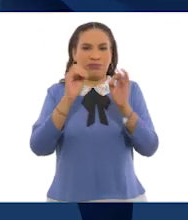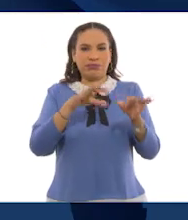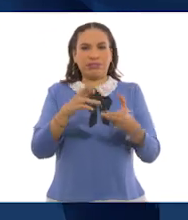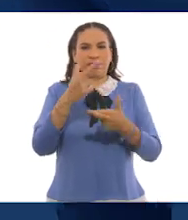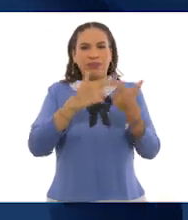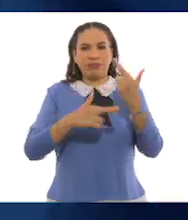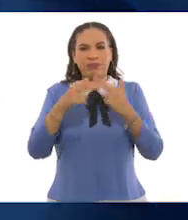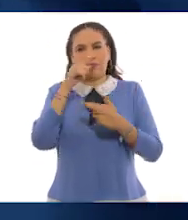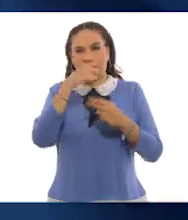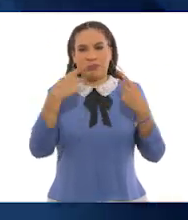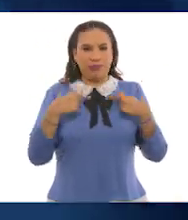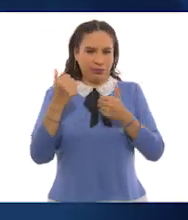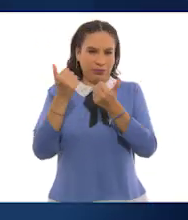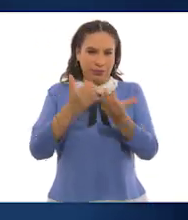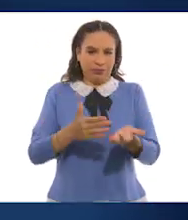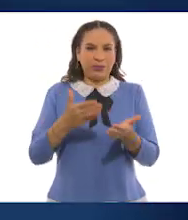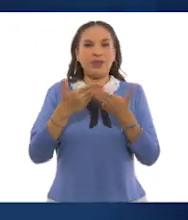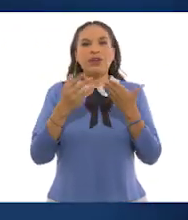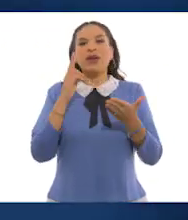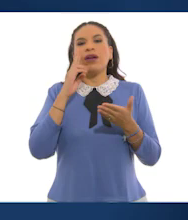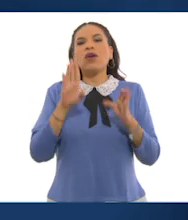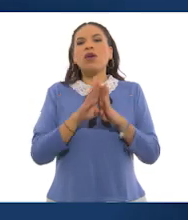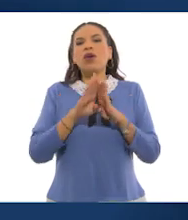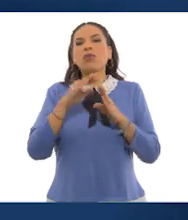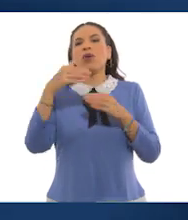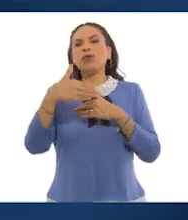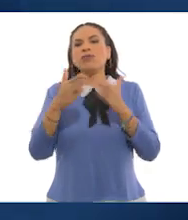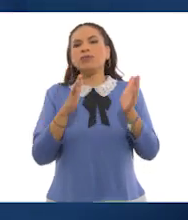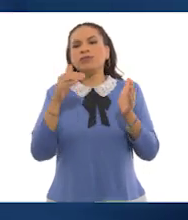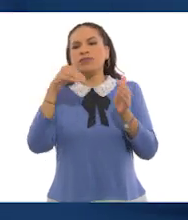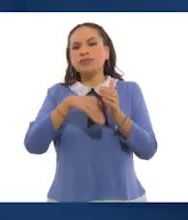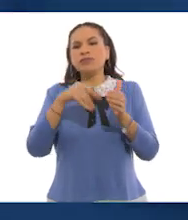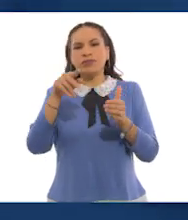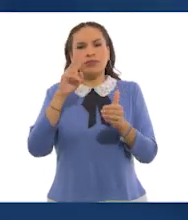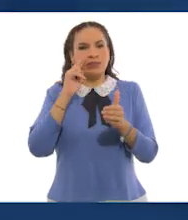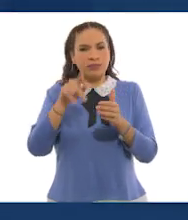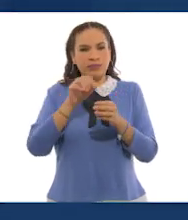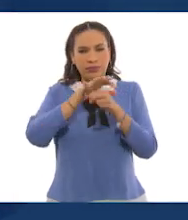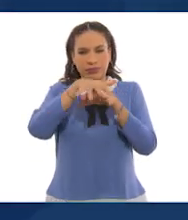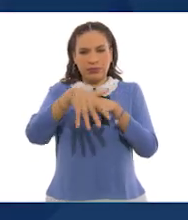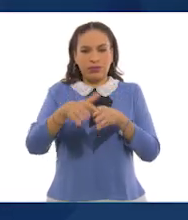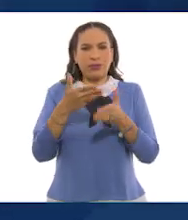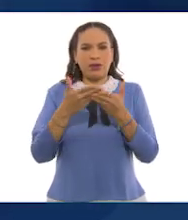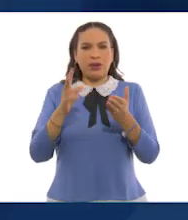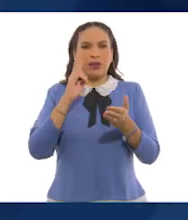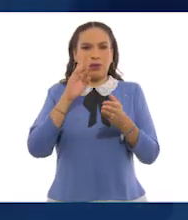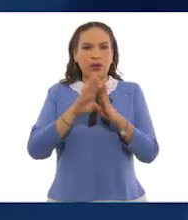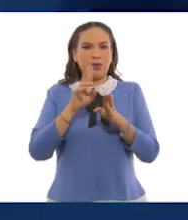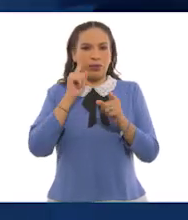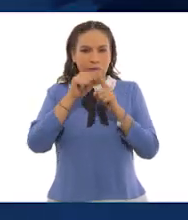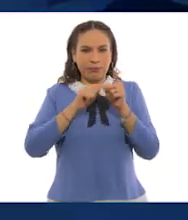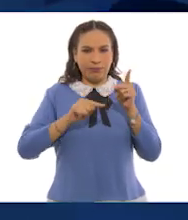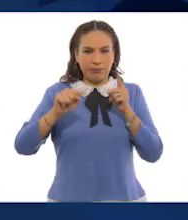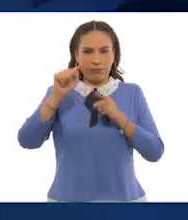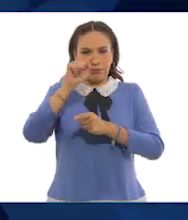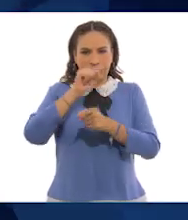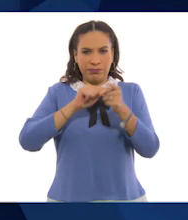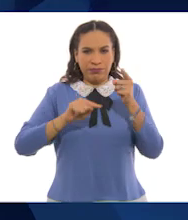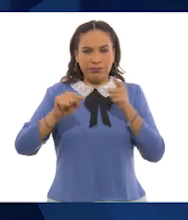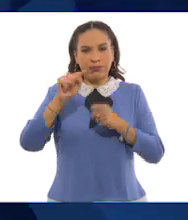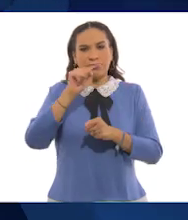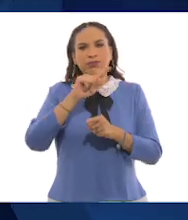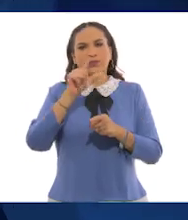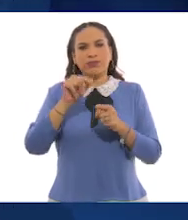regresan al proveedor. Ahora vamos a ver cómo lo empacamos. Esta prensa empieza ahorita a procesarlo, va subiendo por la banda alimentadora